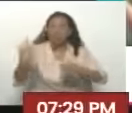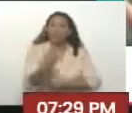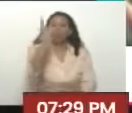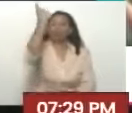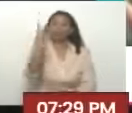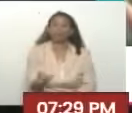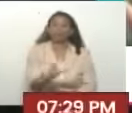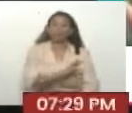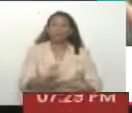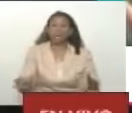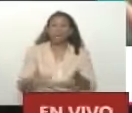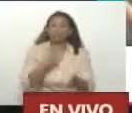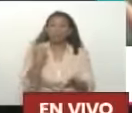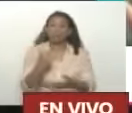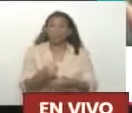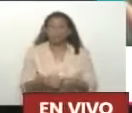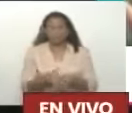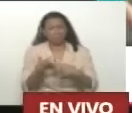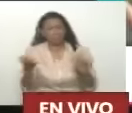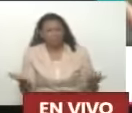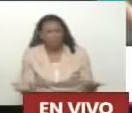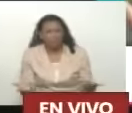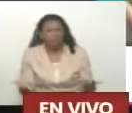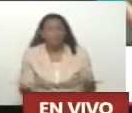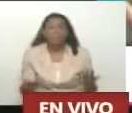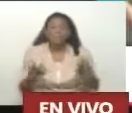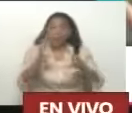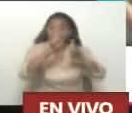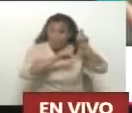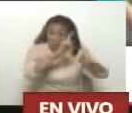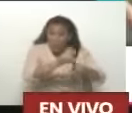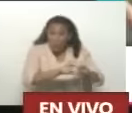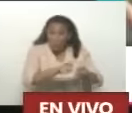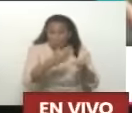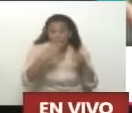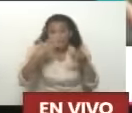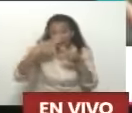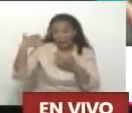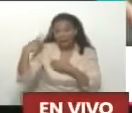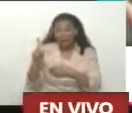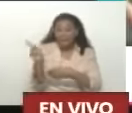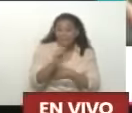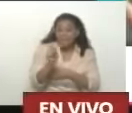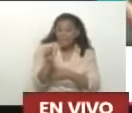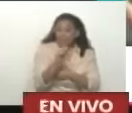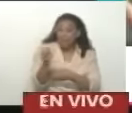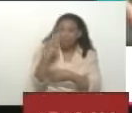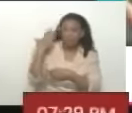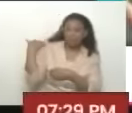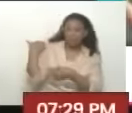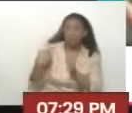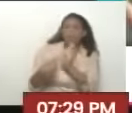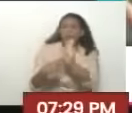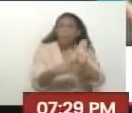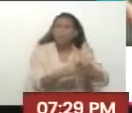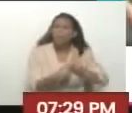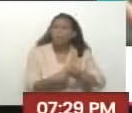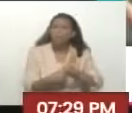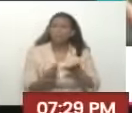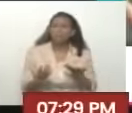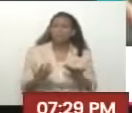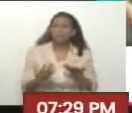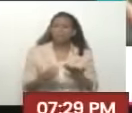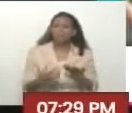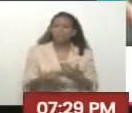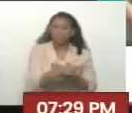Sin embargo Una encuesta Reciente Está demostrando Que